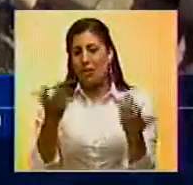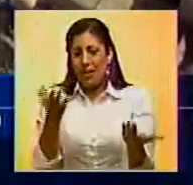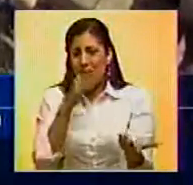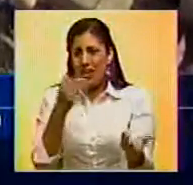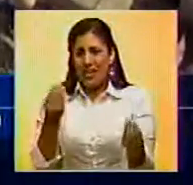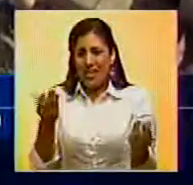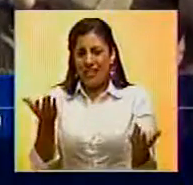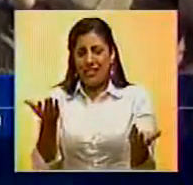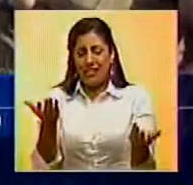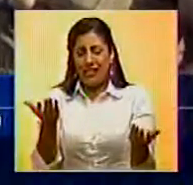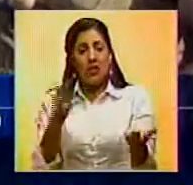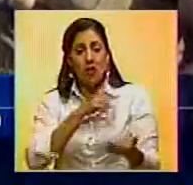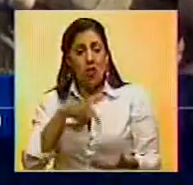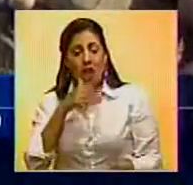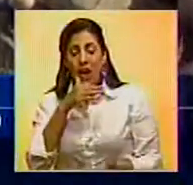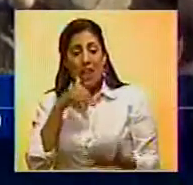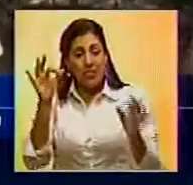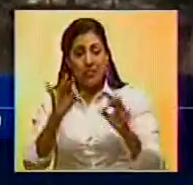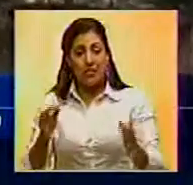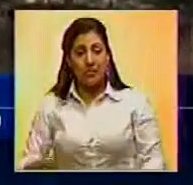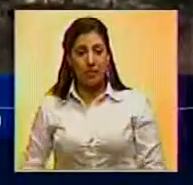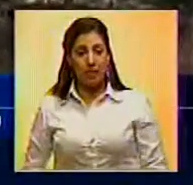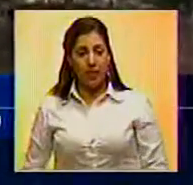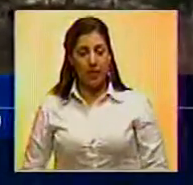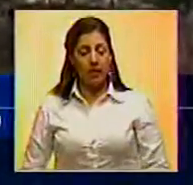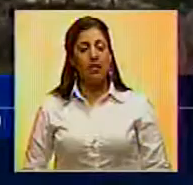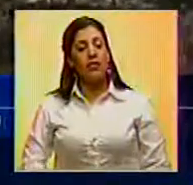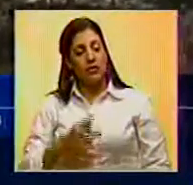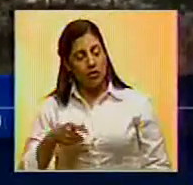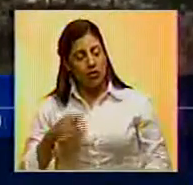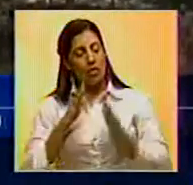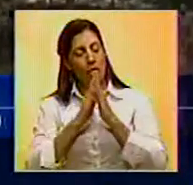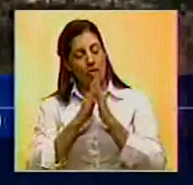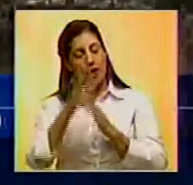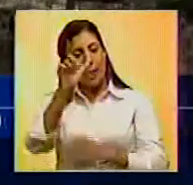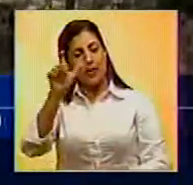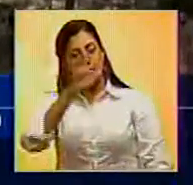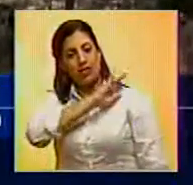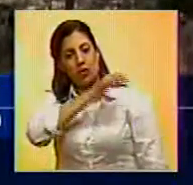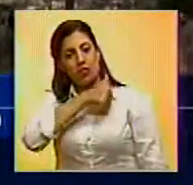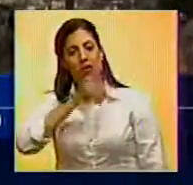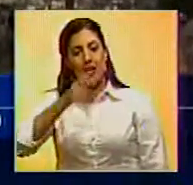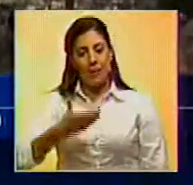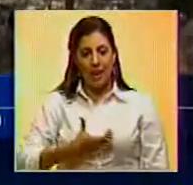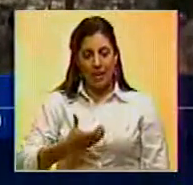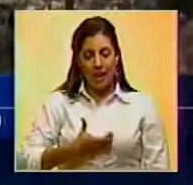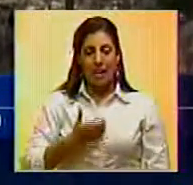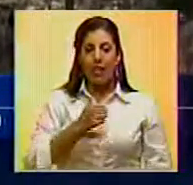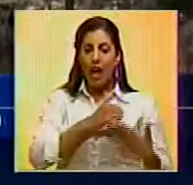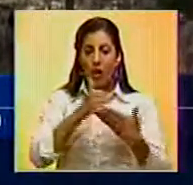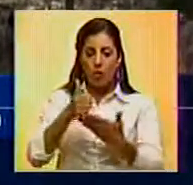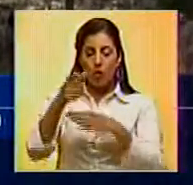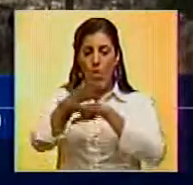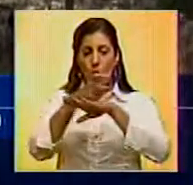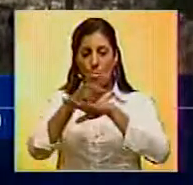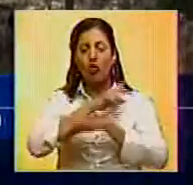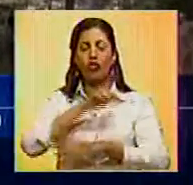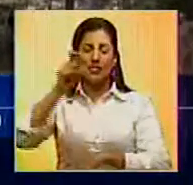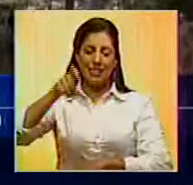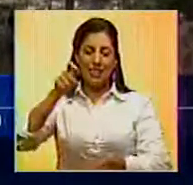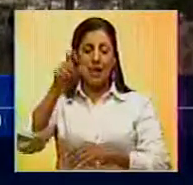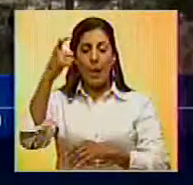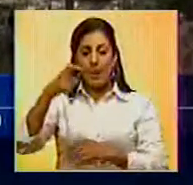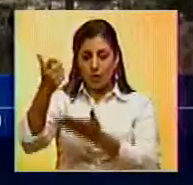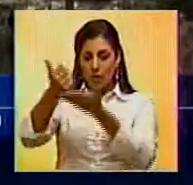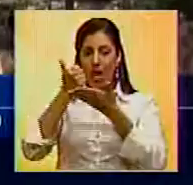íbamos a hacer, nos quedamos sin nada. Le pido a la autoridad, por lo menos al alcalde, a la ayuda al gobernador, yo necesito